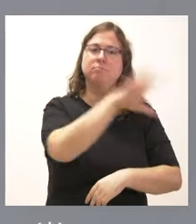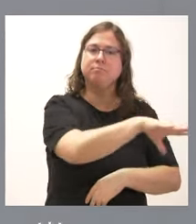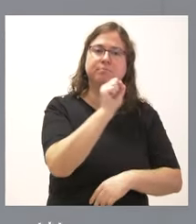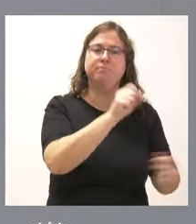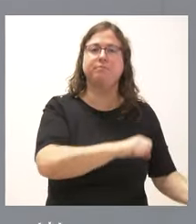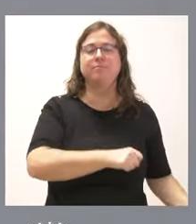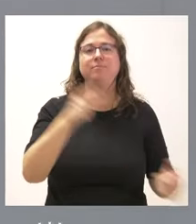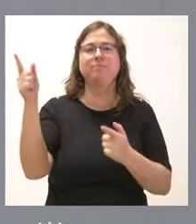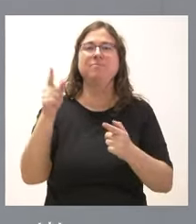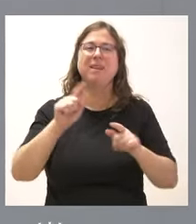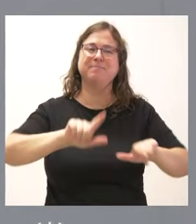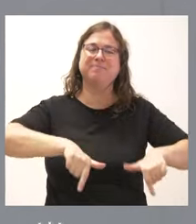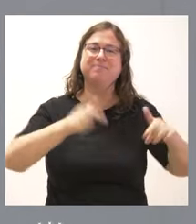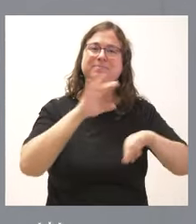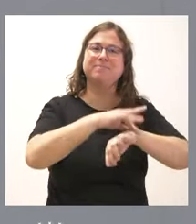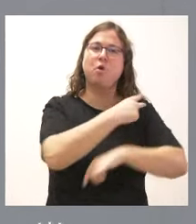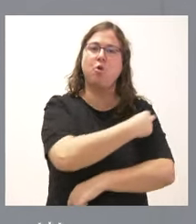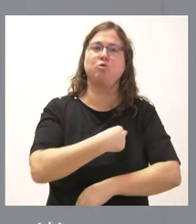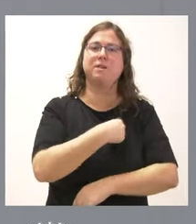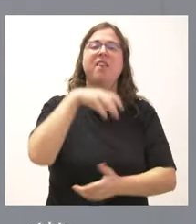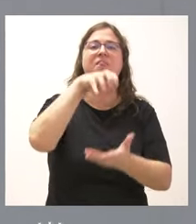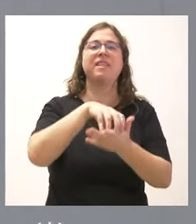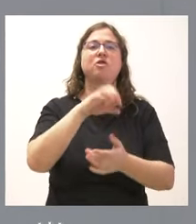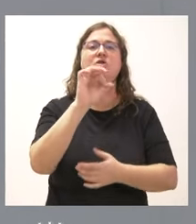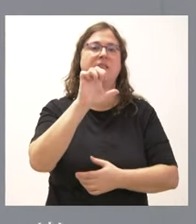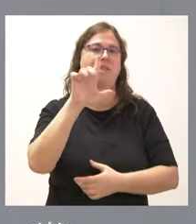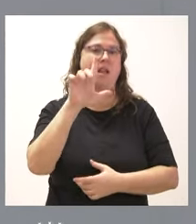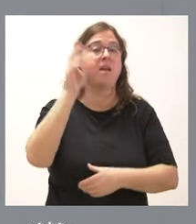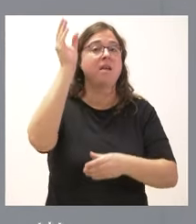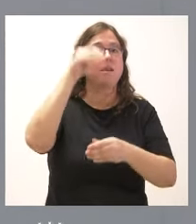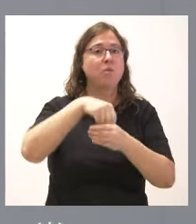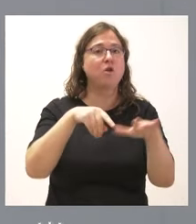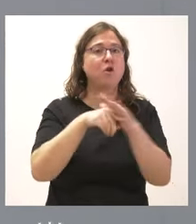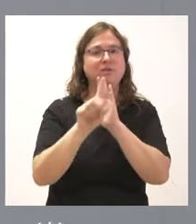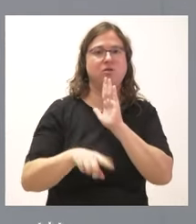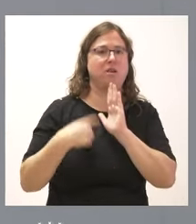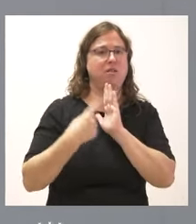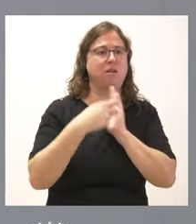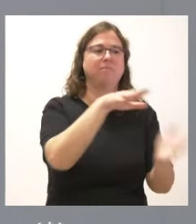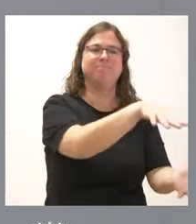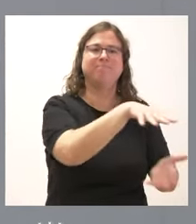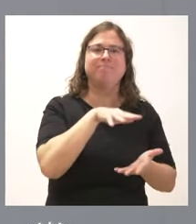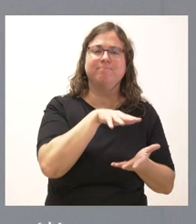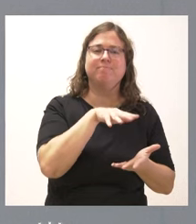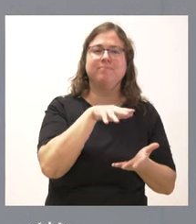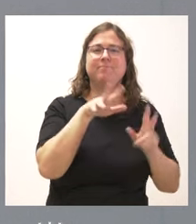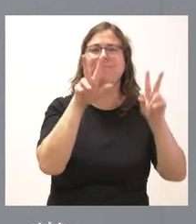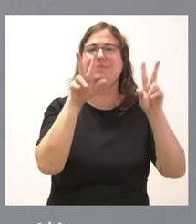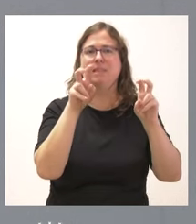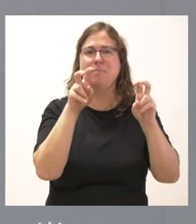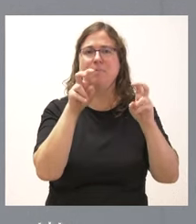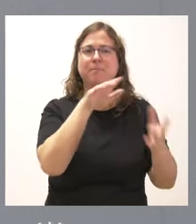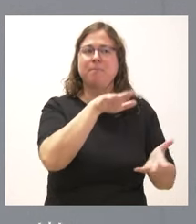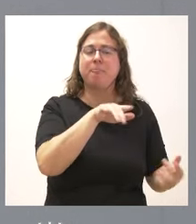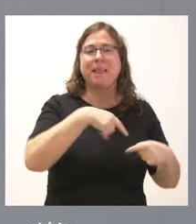eliminación de residuos sanitarios en los centros de SACIL. Incluye la gestión integral, la recogida, la recogida,